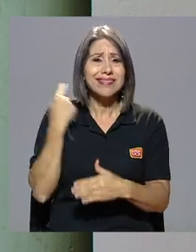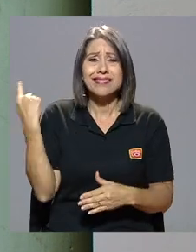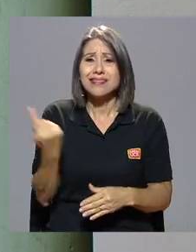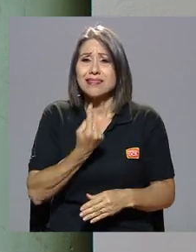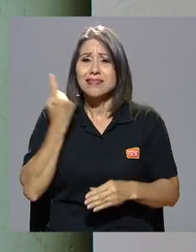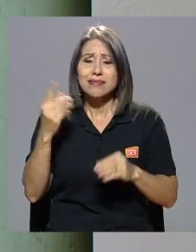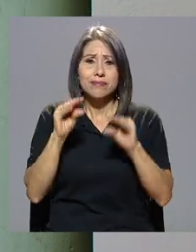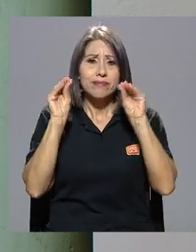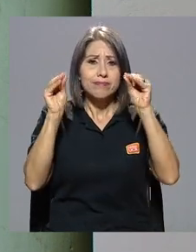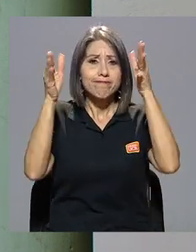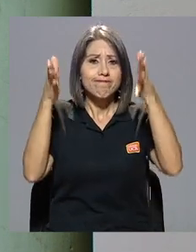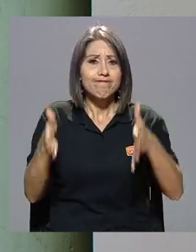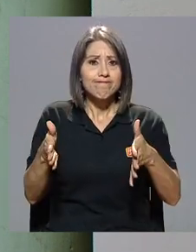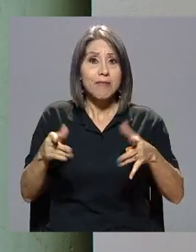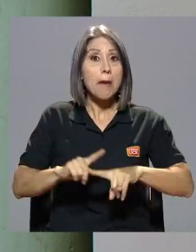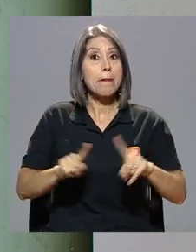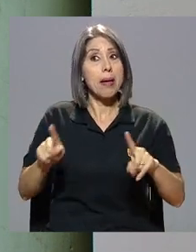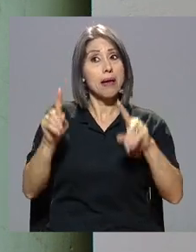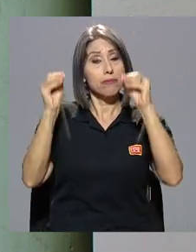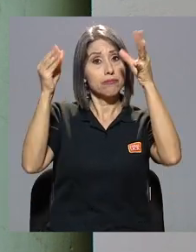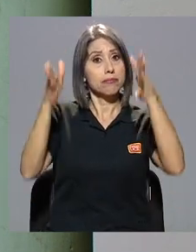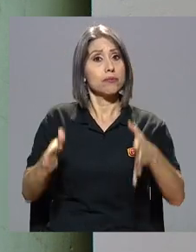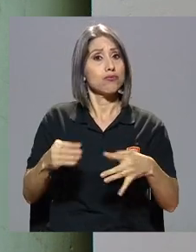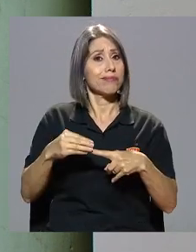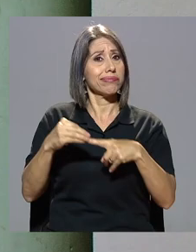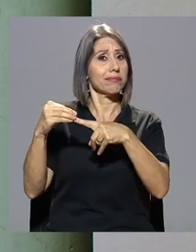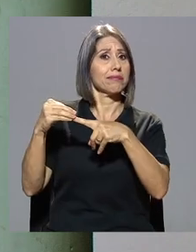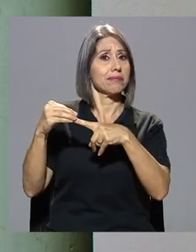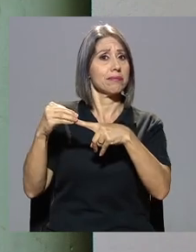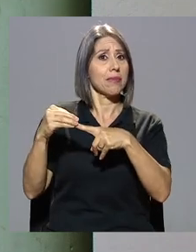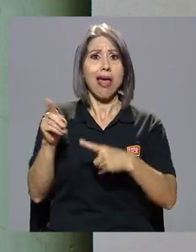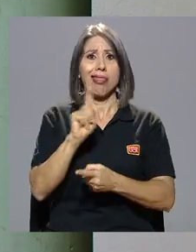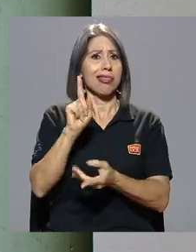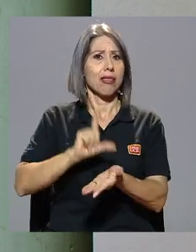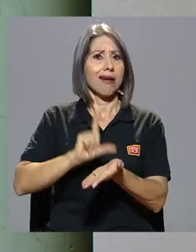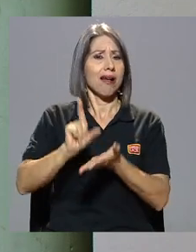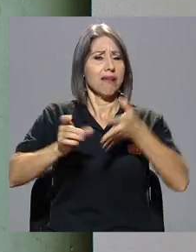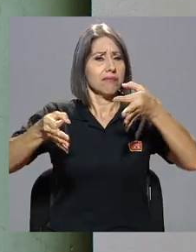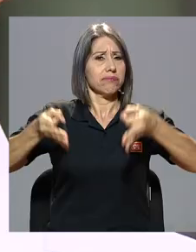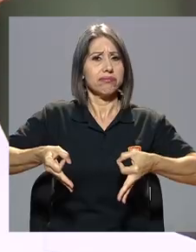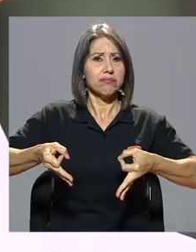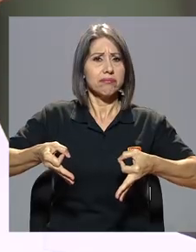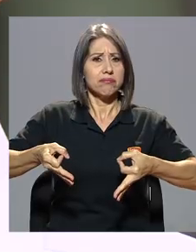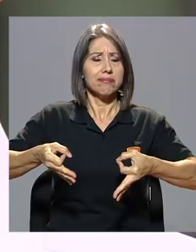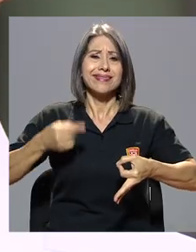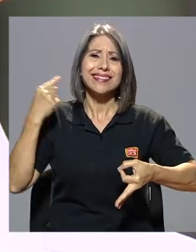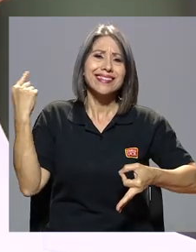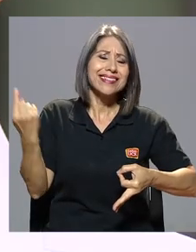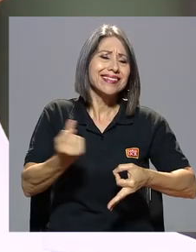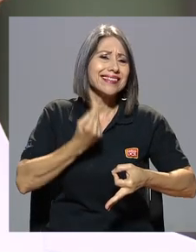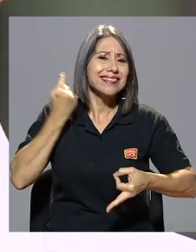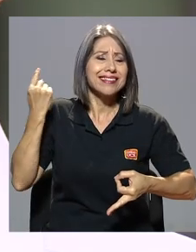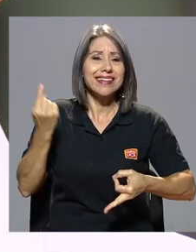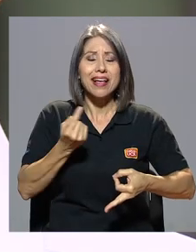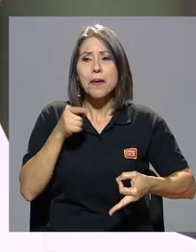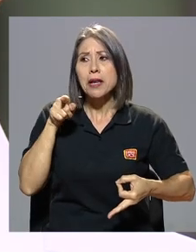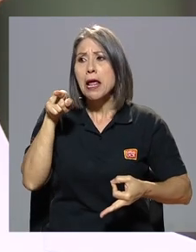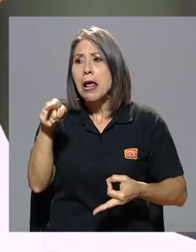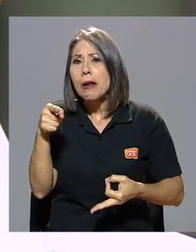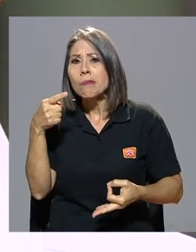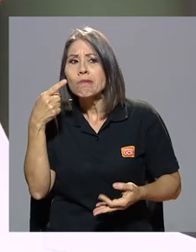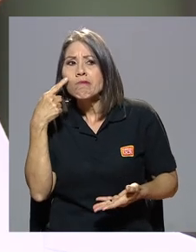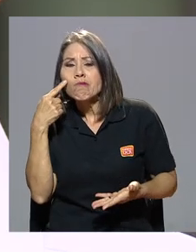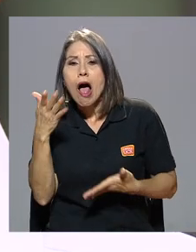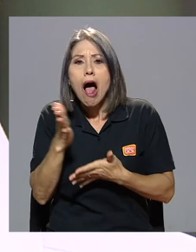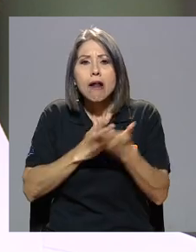Siempre un educador. Pero un educador muy particular, sin lecciones formales. Siempre encontraba